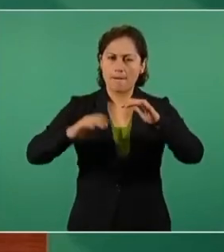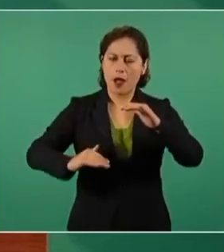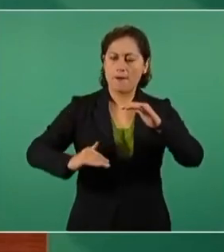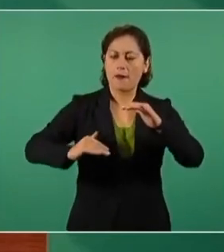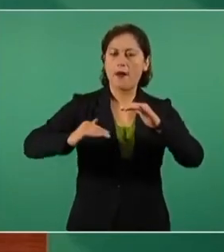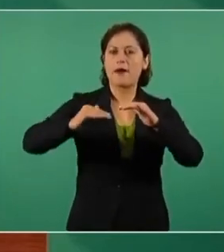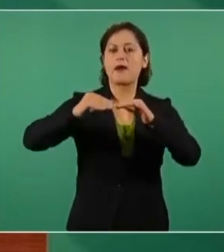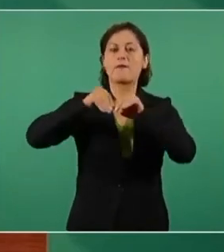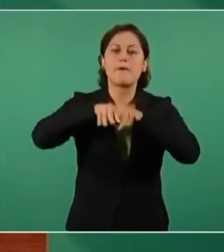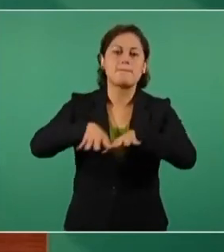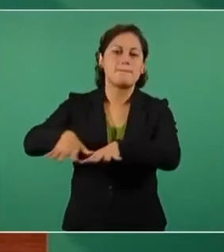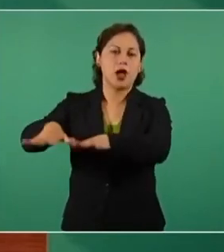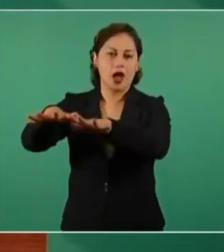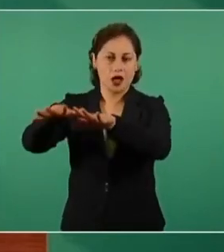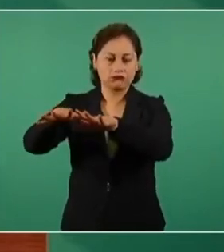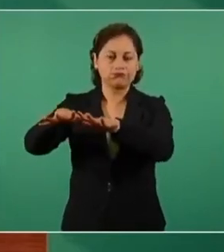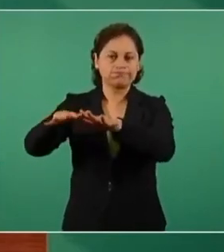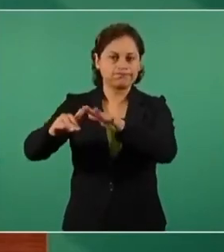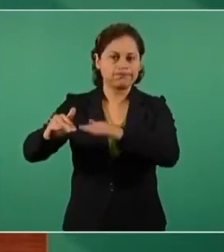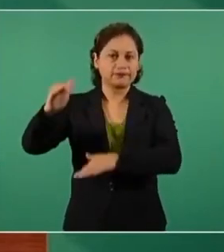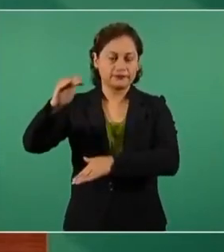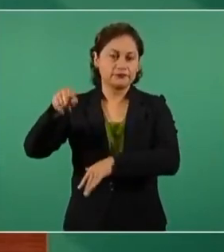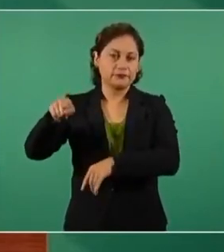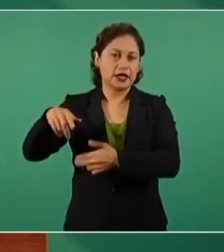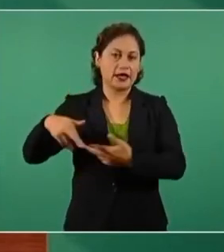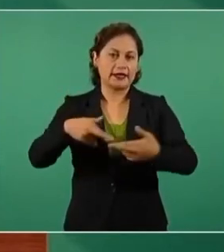del río de Tula.